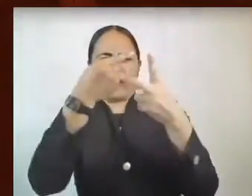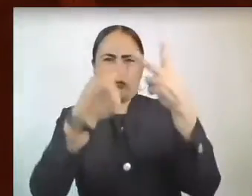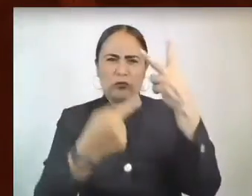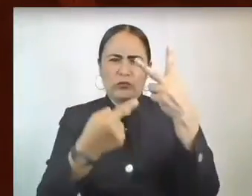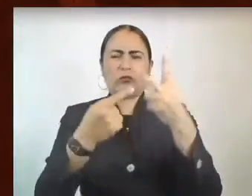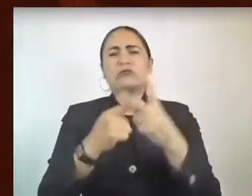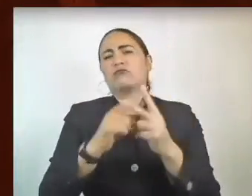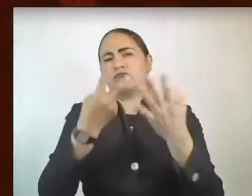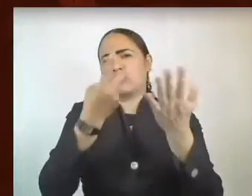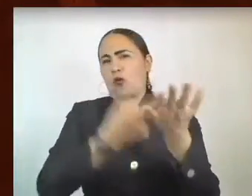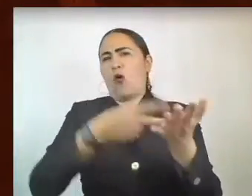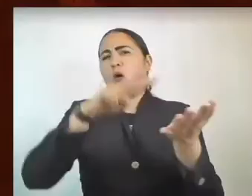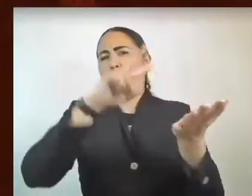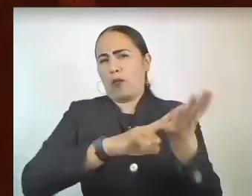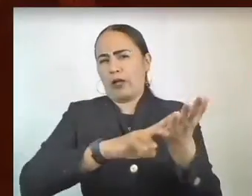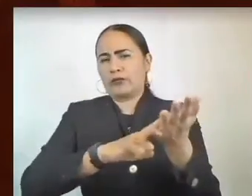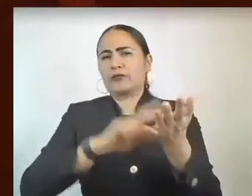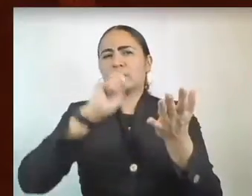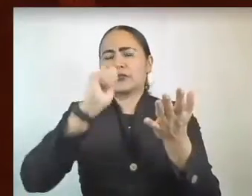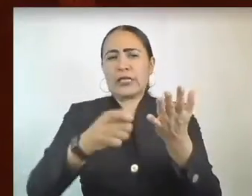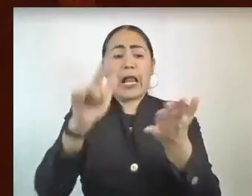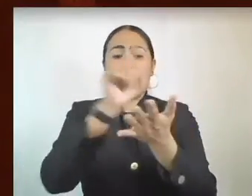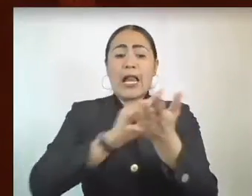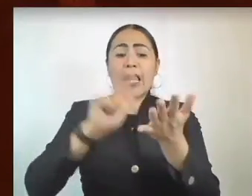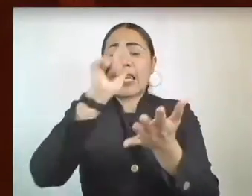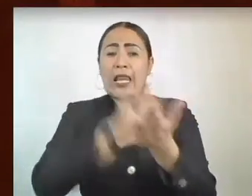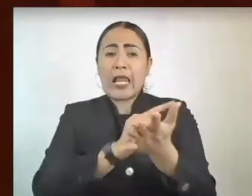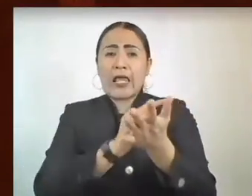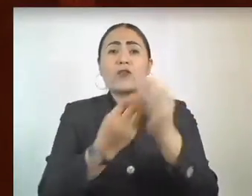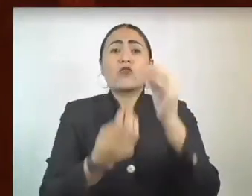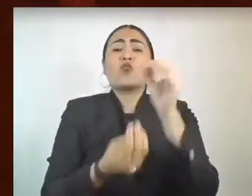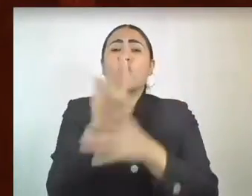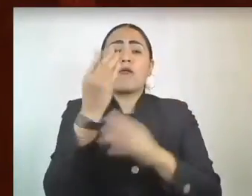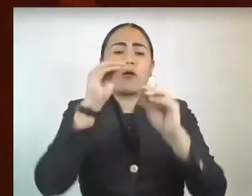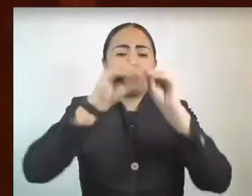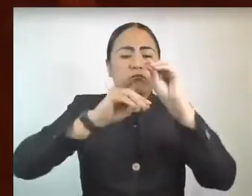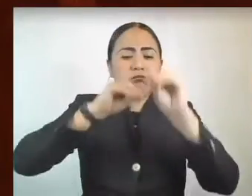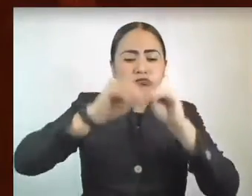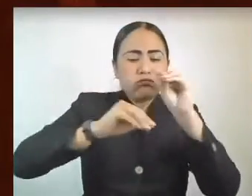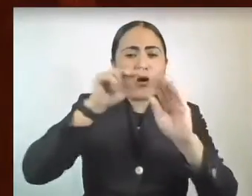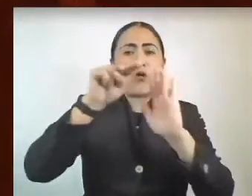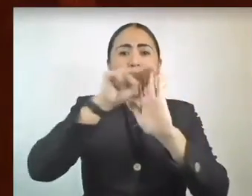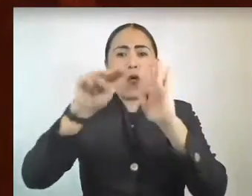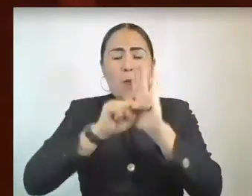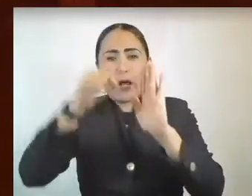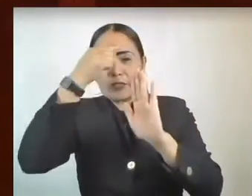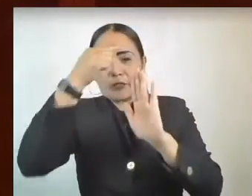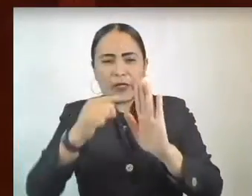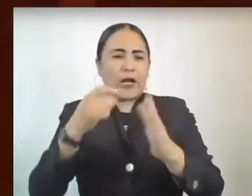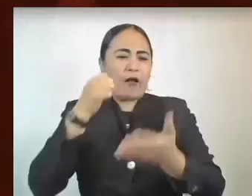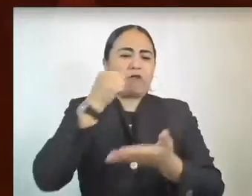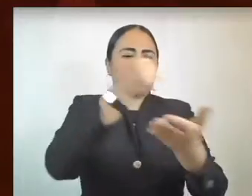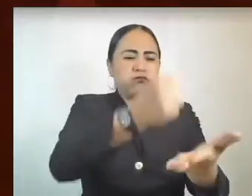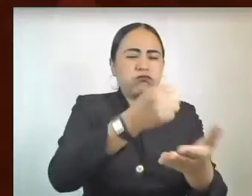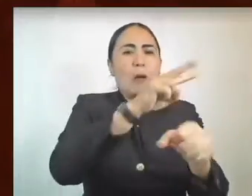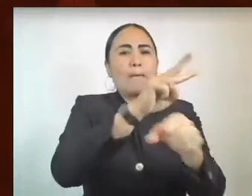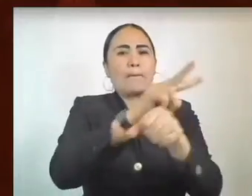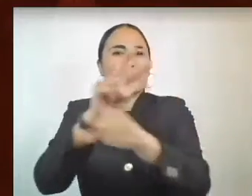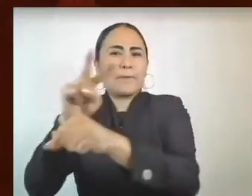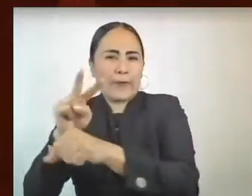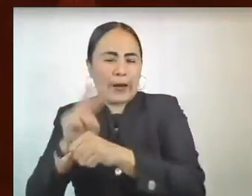Es decir, legislar debe propiciar normas que permitan fiscalizar mejor, pero también